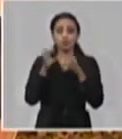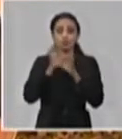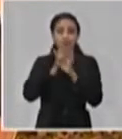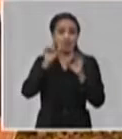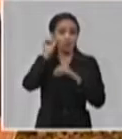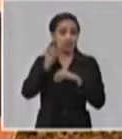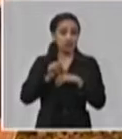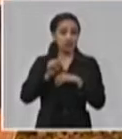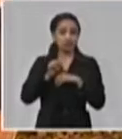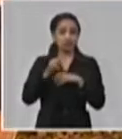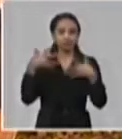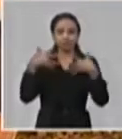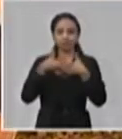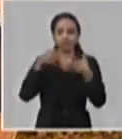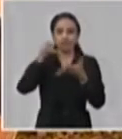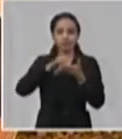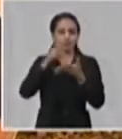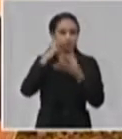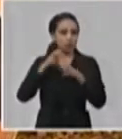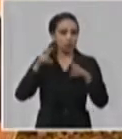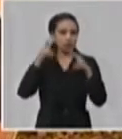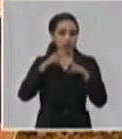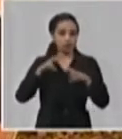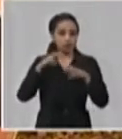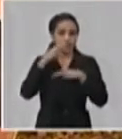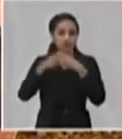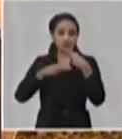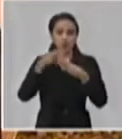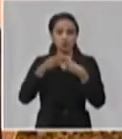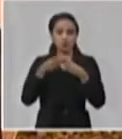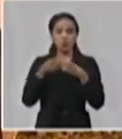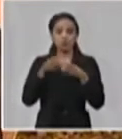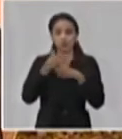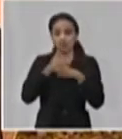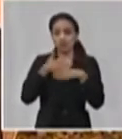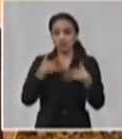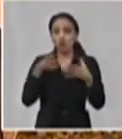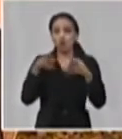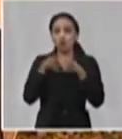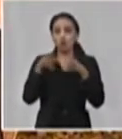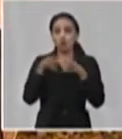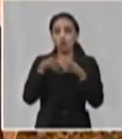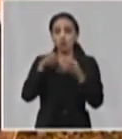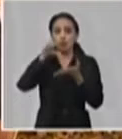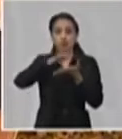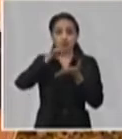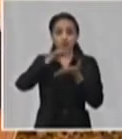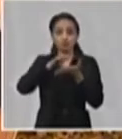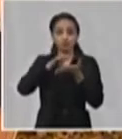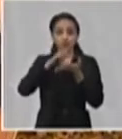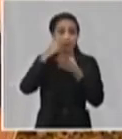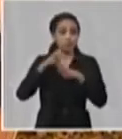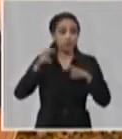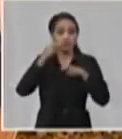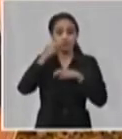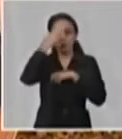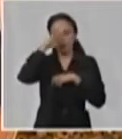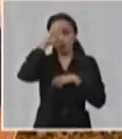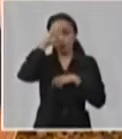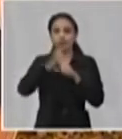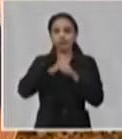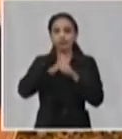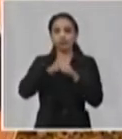investigación. O sea, hay un grupo de investigadores de los centros de investigación del país que están trabajando